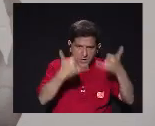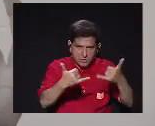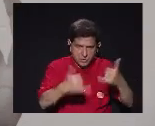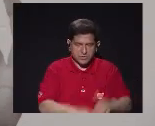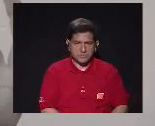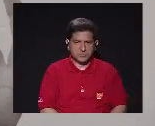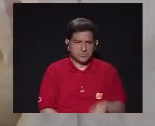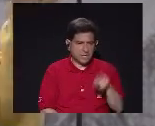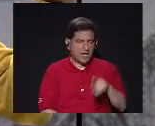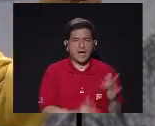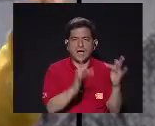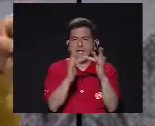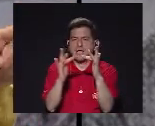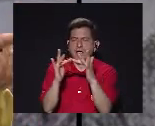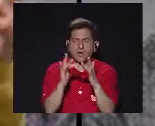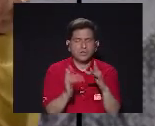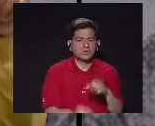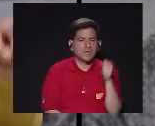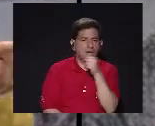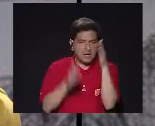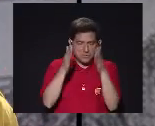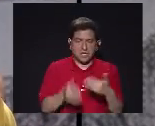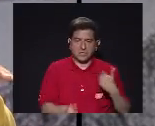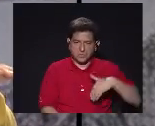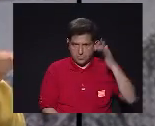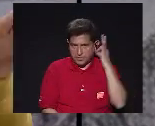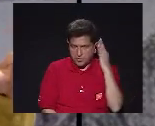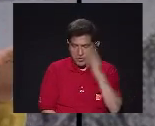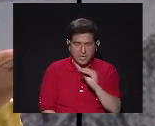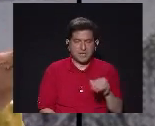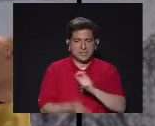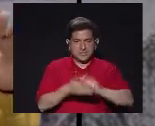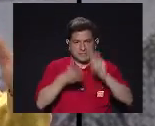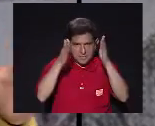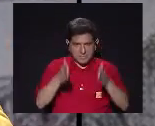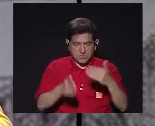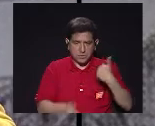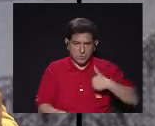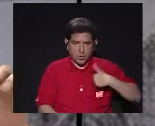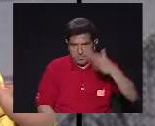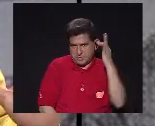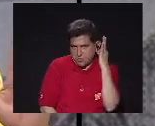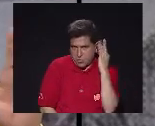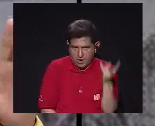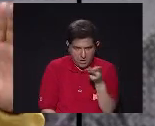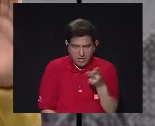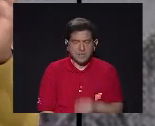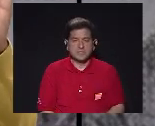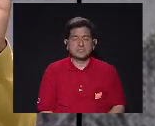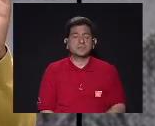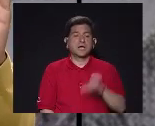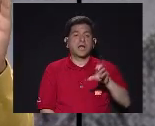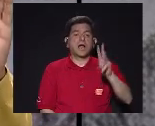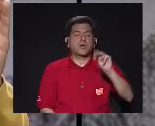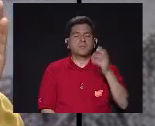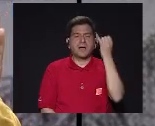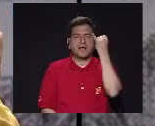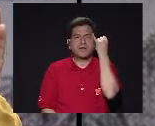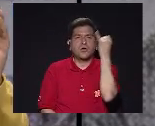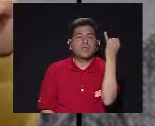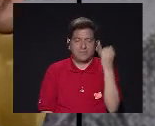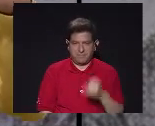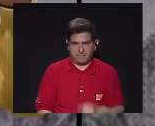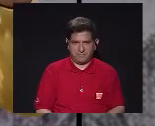Ya que ya empezamos A contactar A los cantantes Y a las cantantes Y a las compositoras Y a los compositores Carlos Magno Me dio como unos